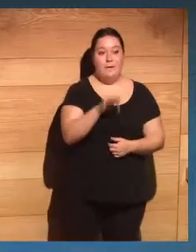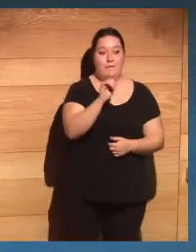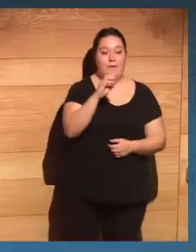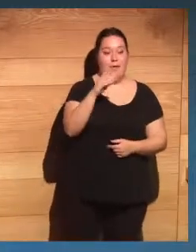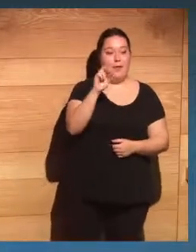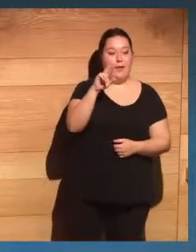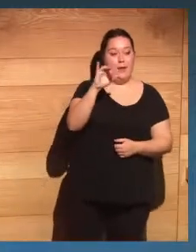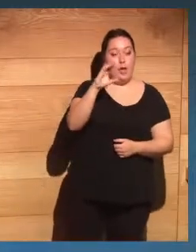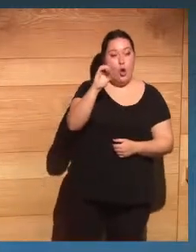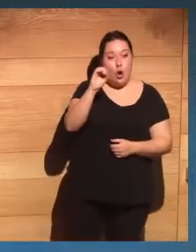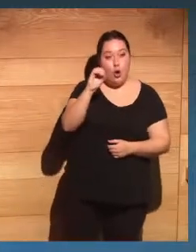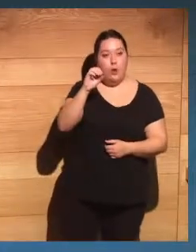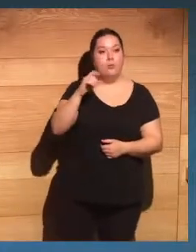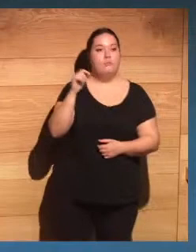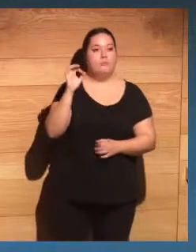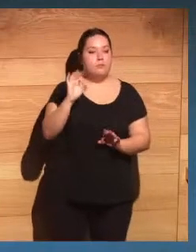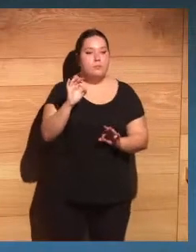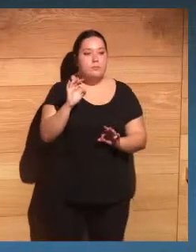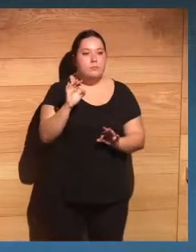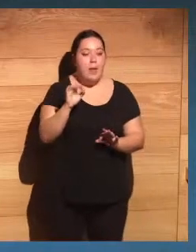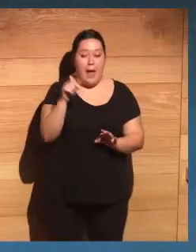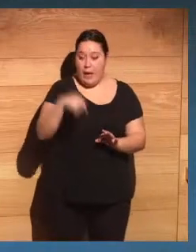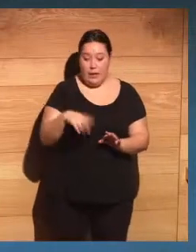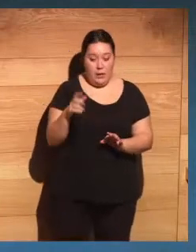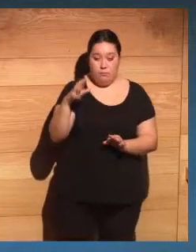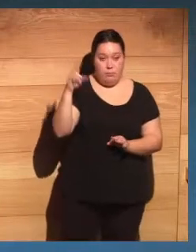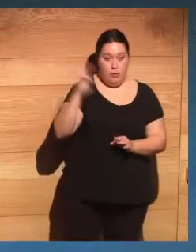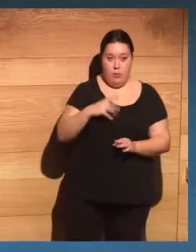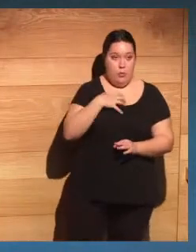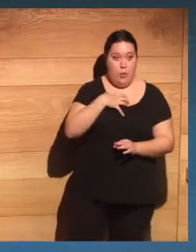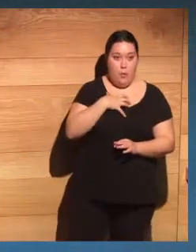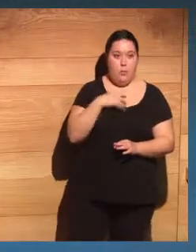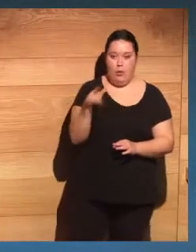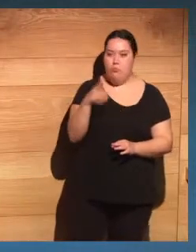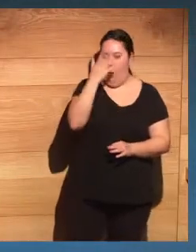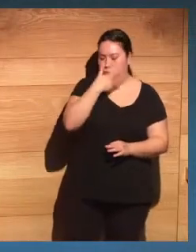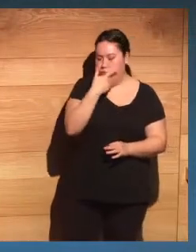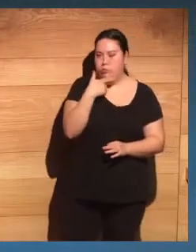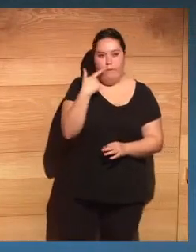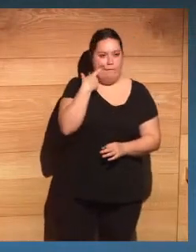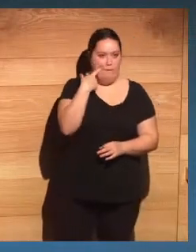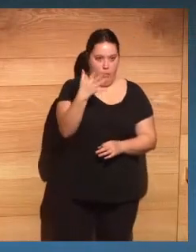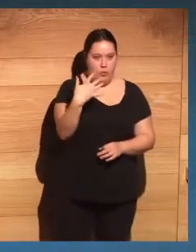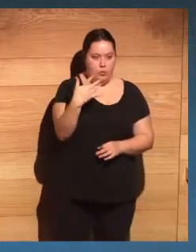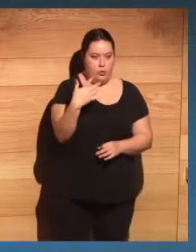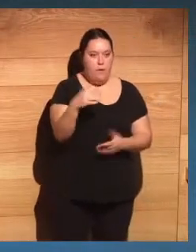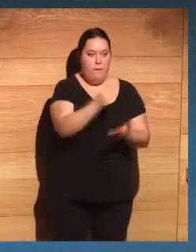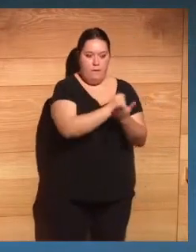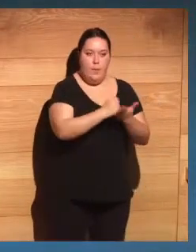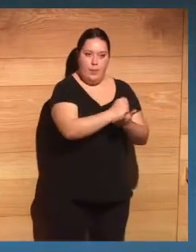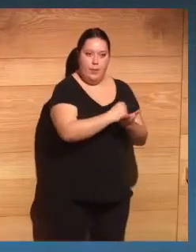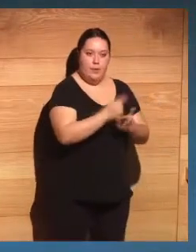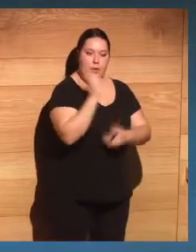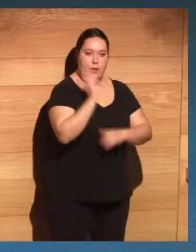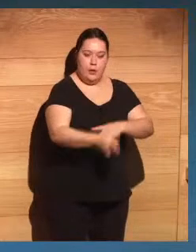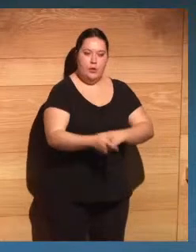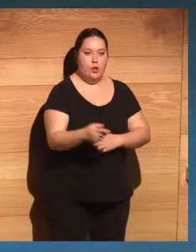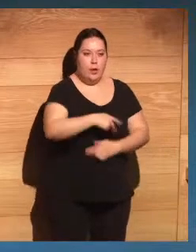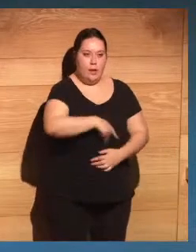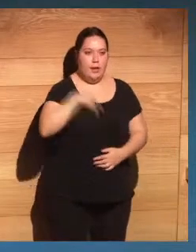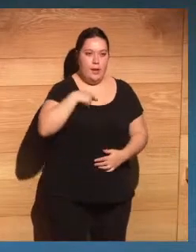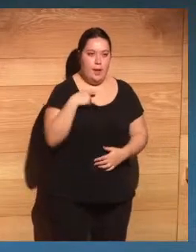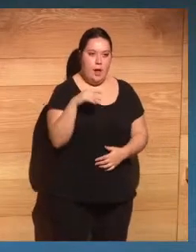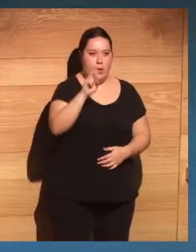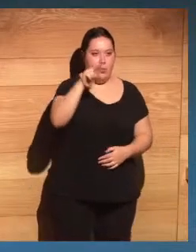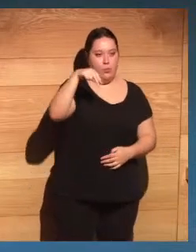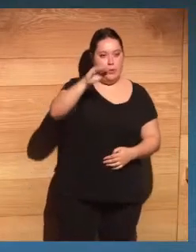Zaragoza, que aunque no está aquí, pero evidentemente es de sobra conocido, farmacéutico, fue director general de la UNESCO entre